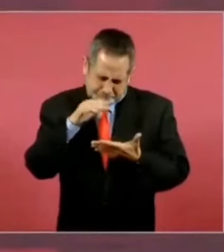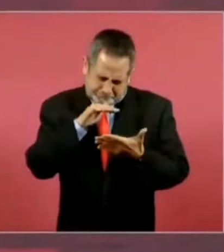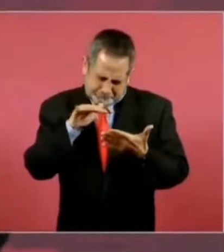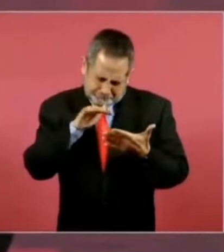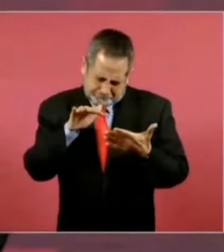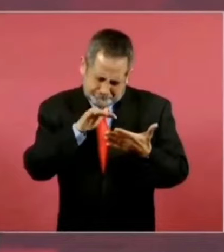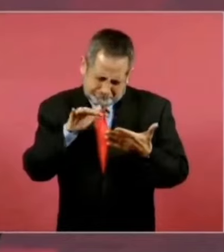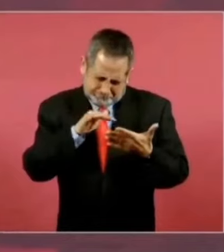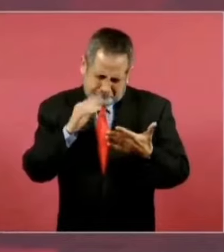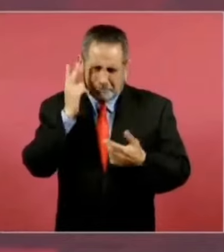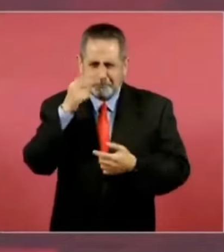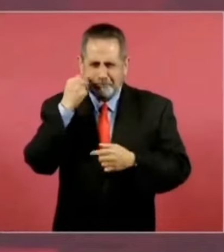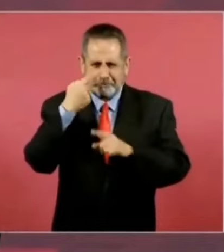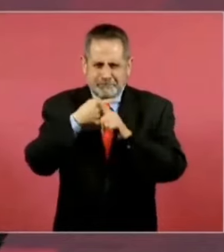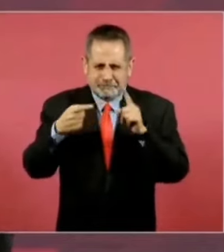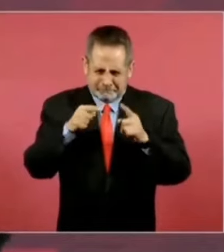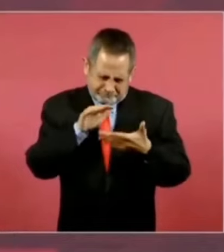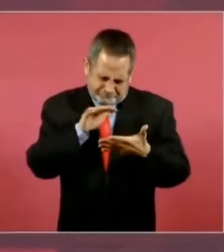dos horas y media.